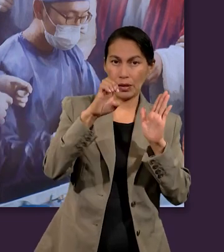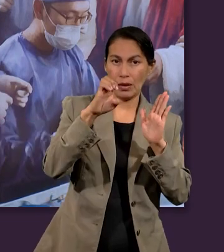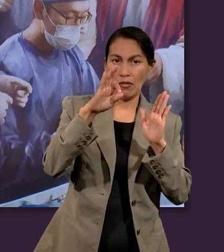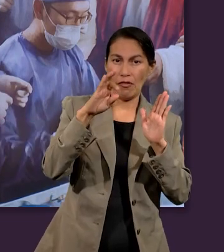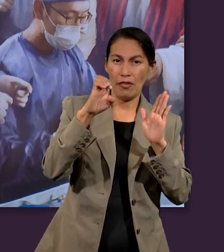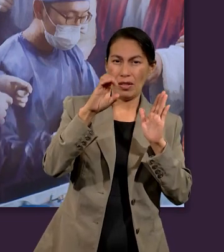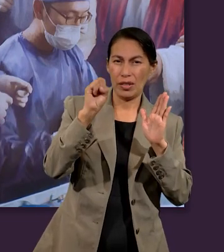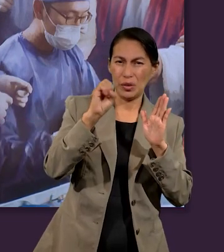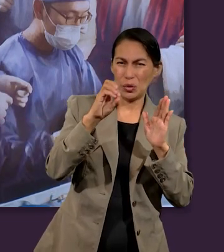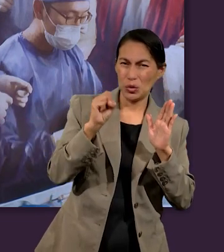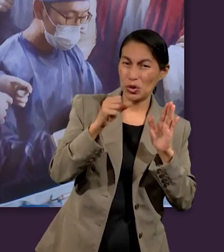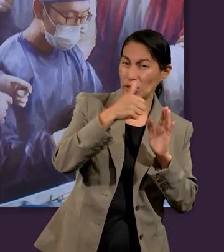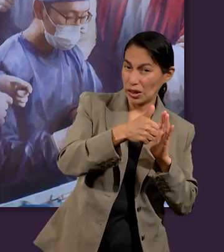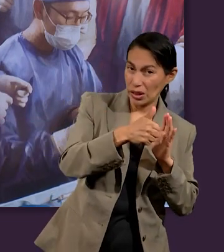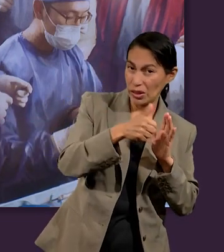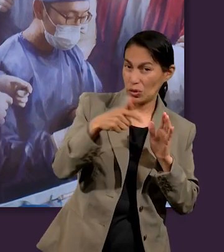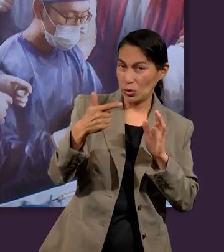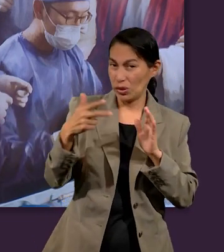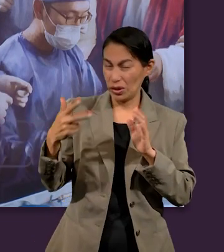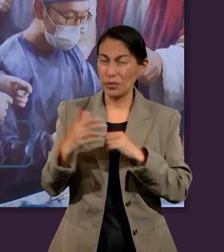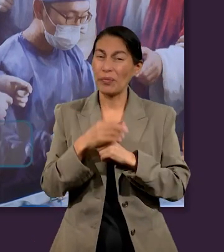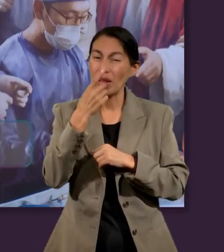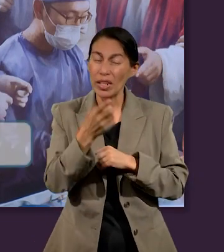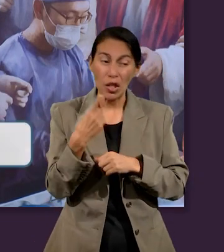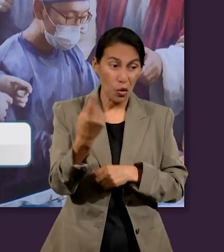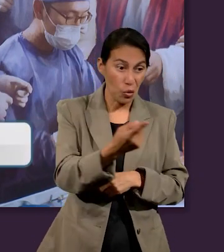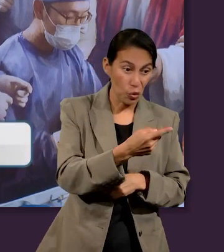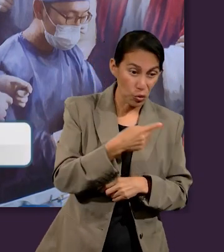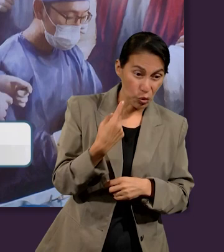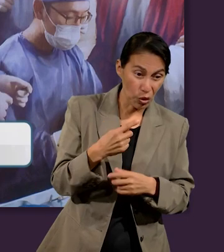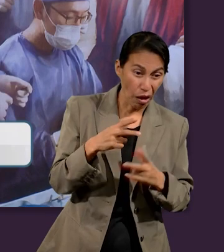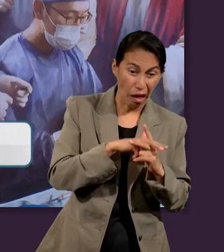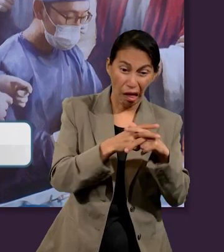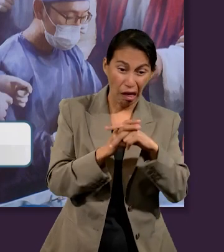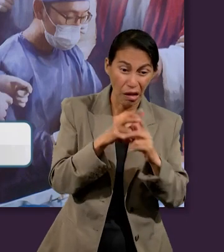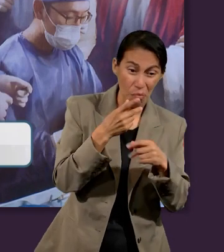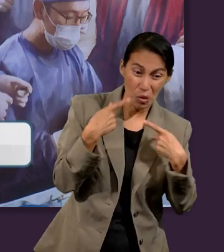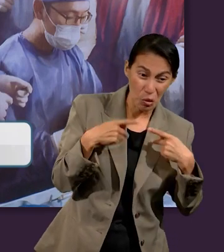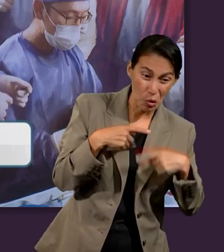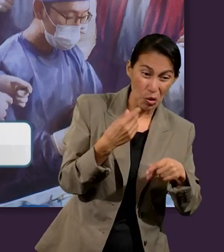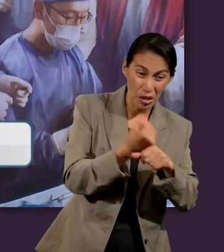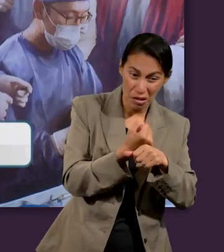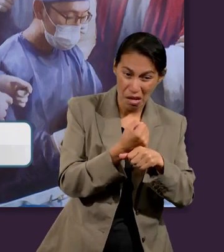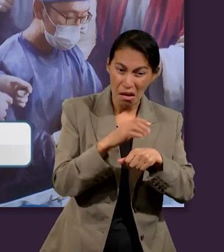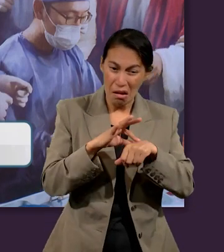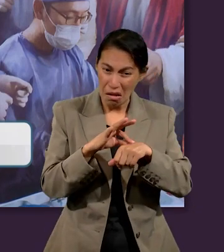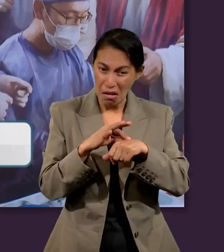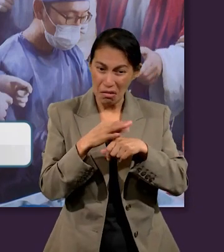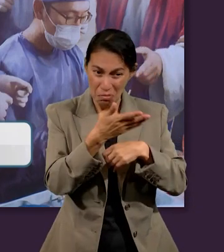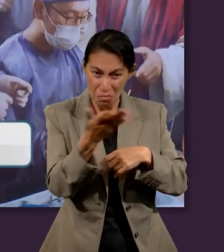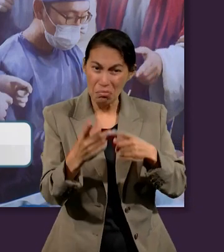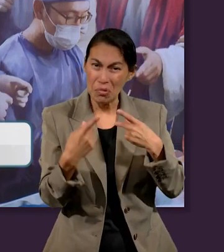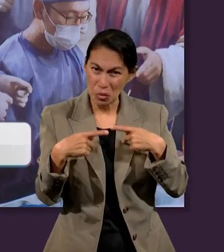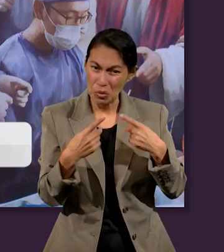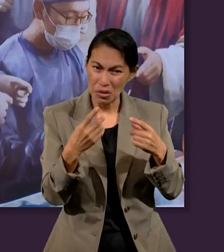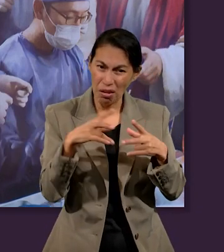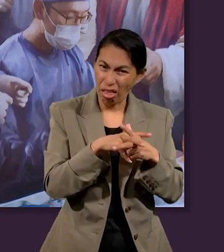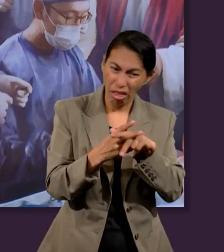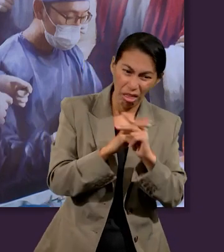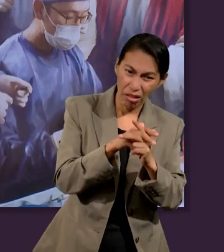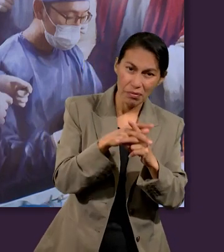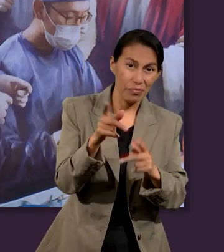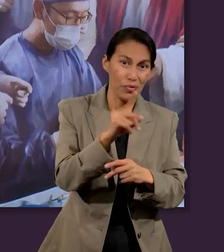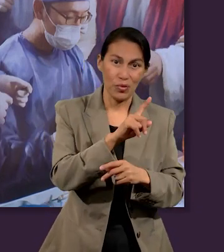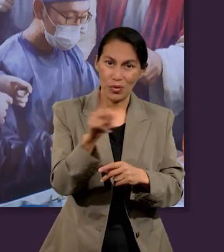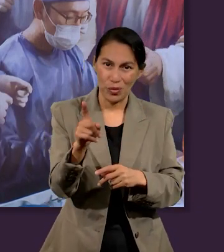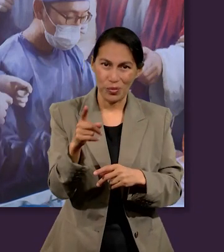6, de 12 y 13. Porque no tenemos lucha contra sangre y carne, sino contra principados,